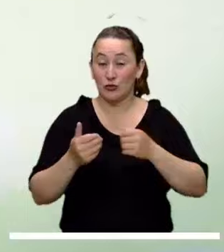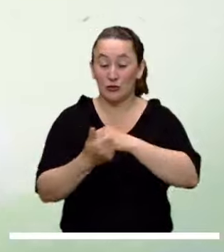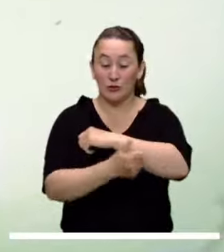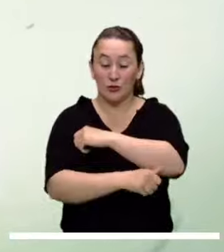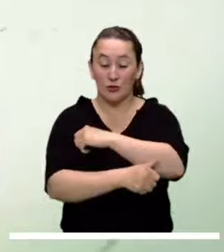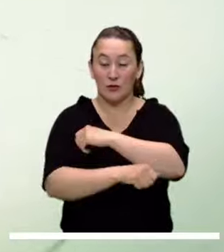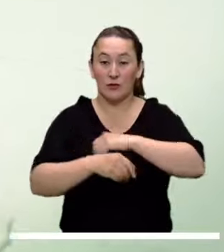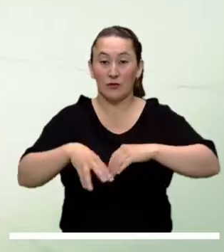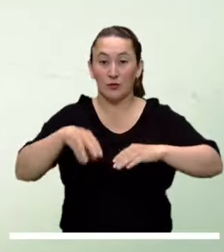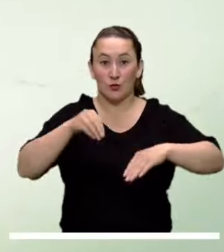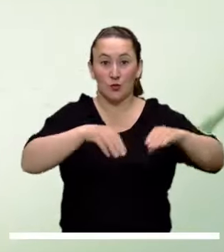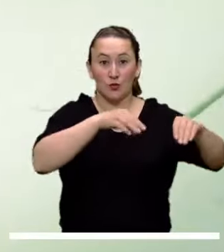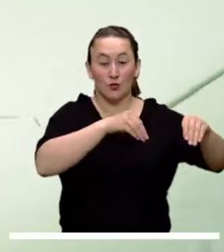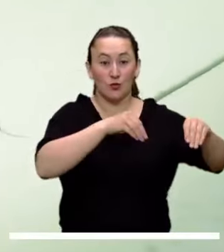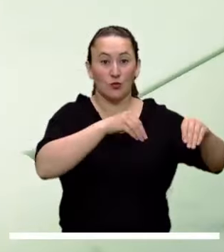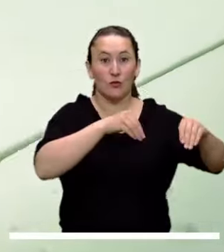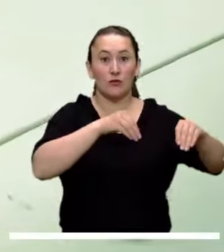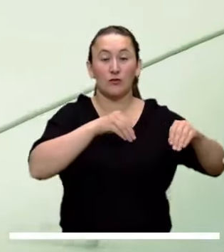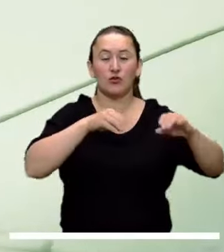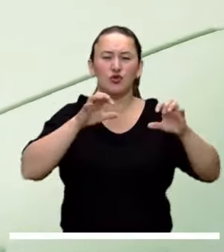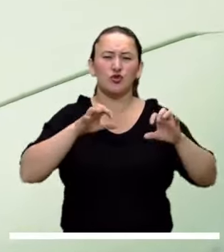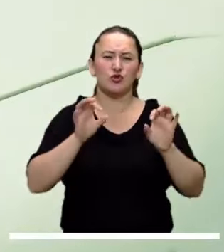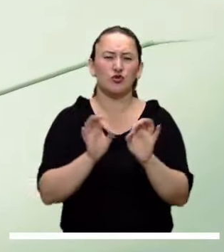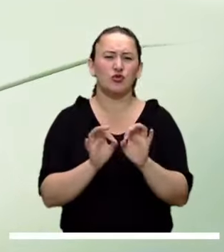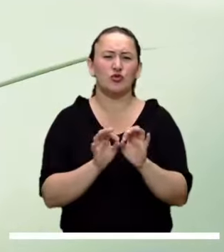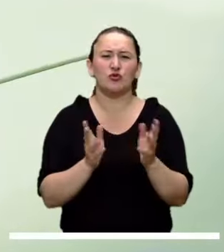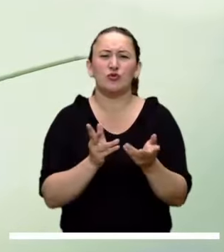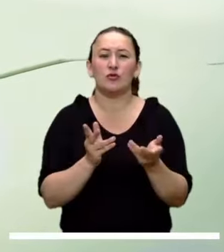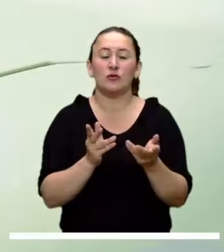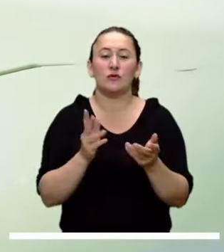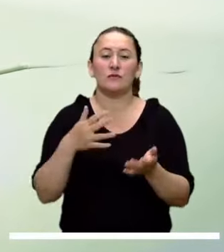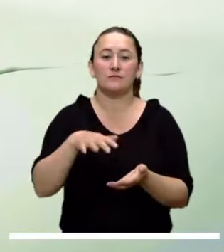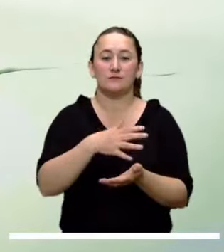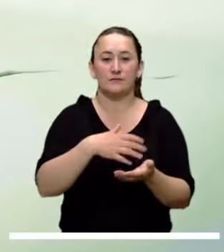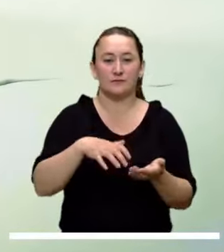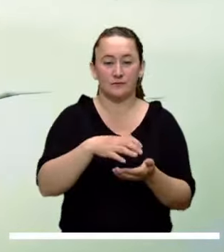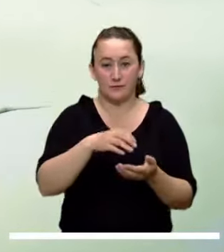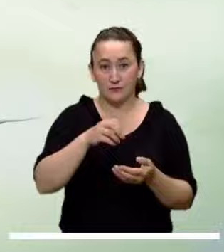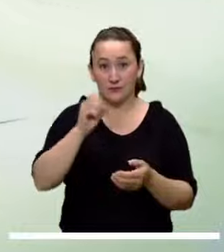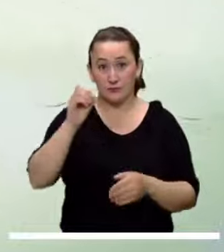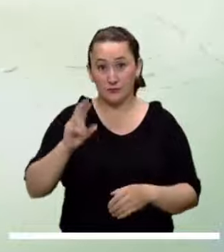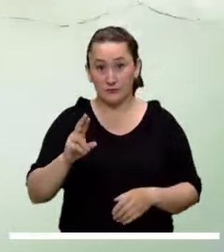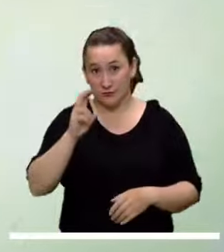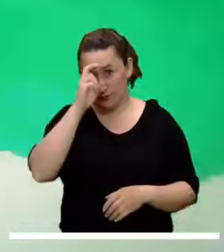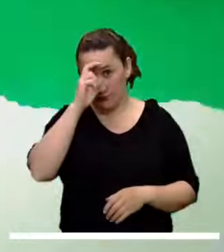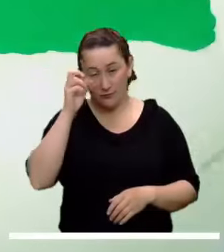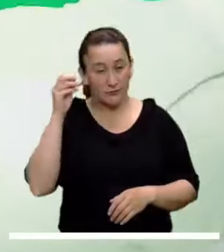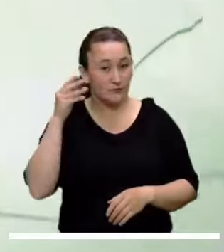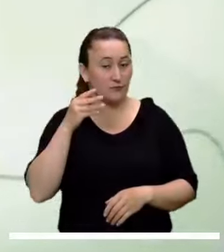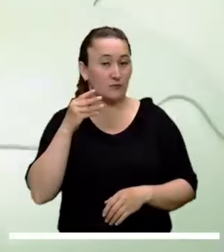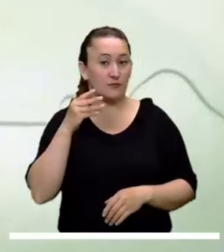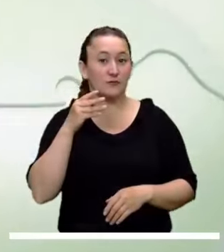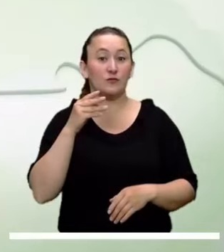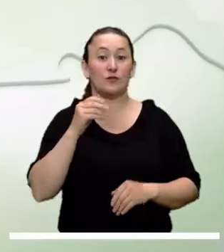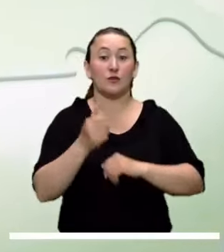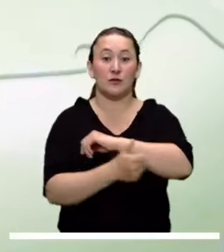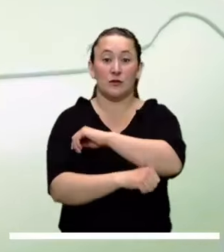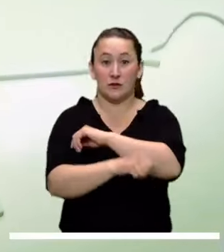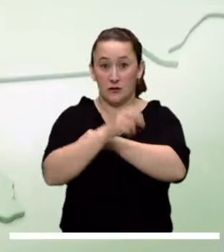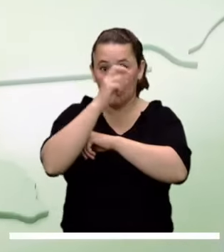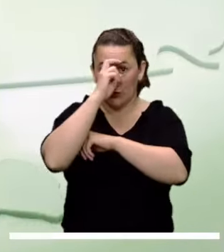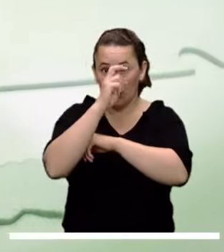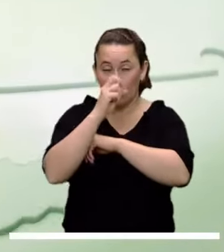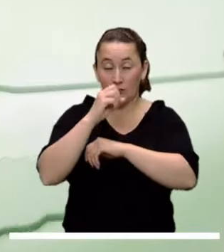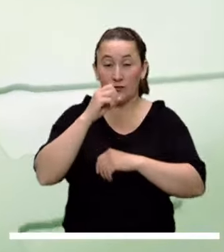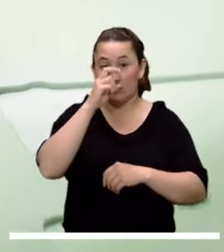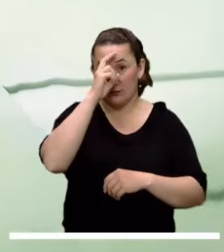mientras que las precipitaciones menores se advierten en Santander, sur de norte de Santander, norte de Boyacá, noroccidente